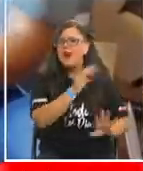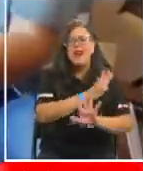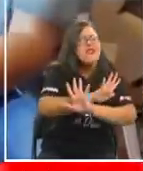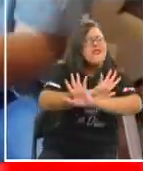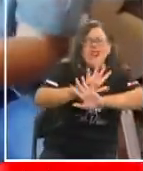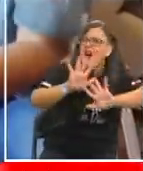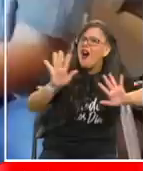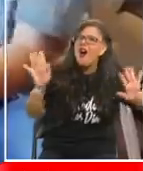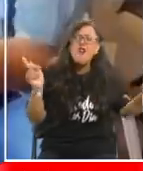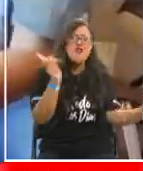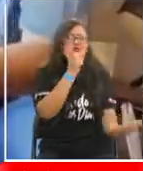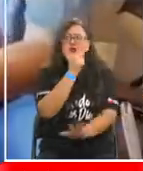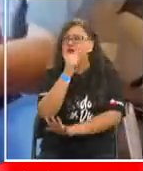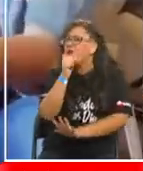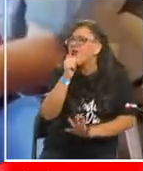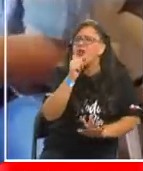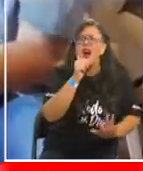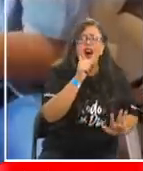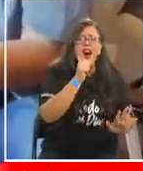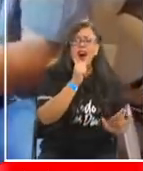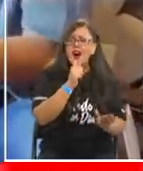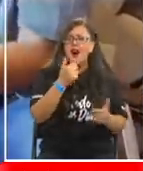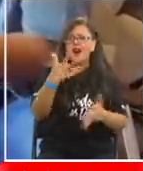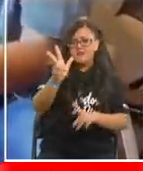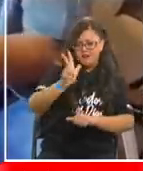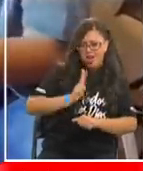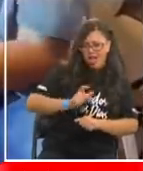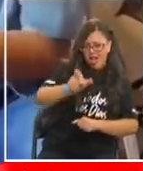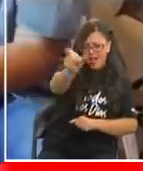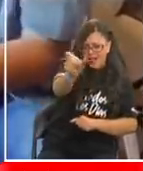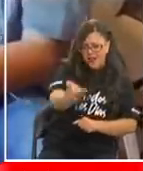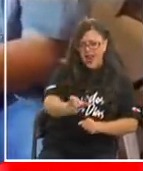no hay que dudar, caballero